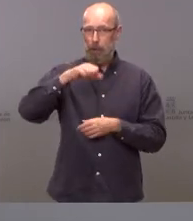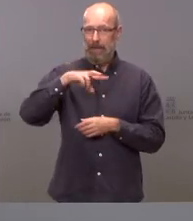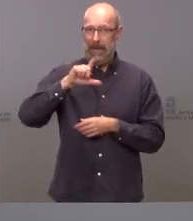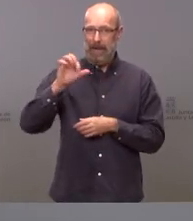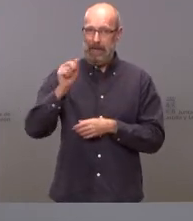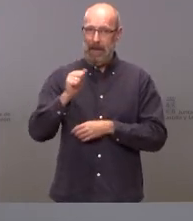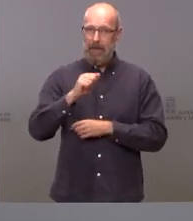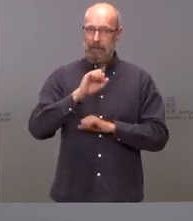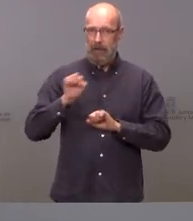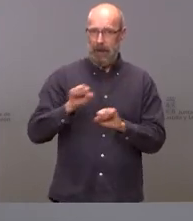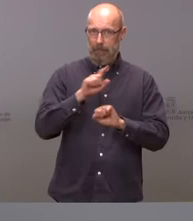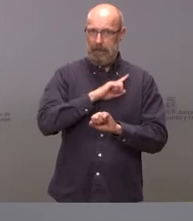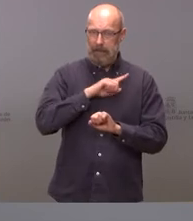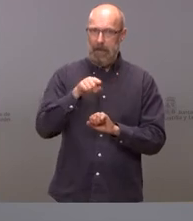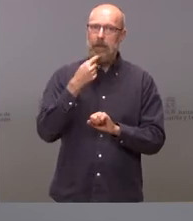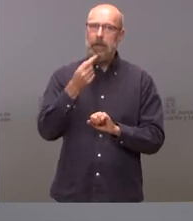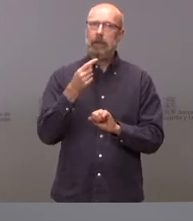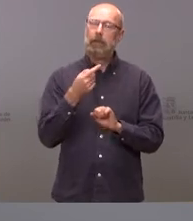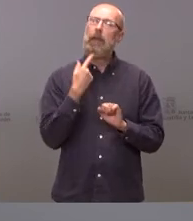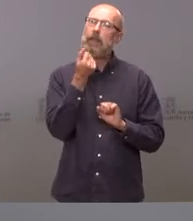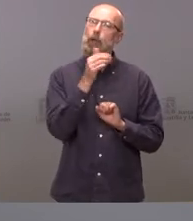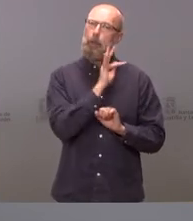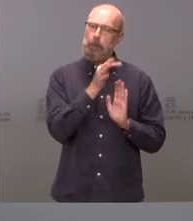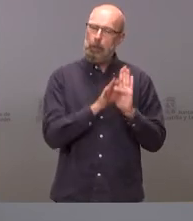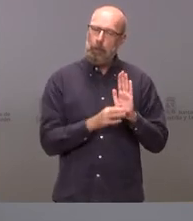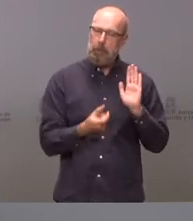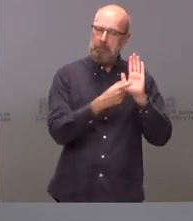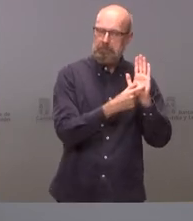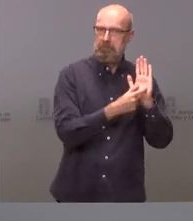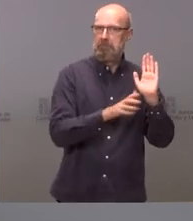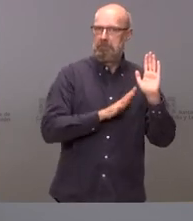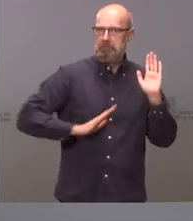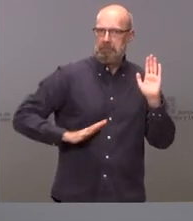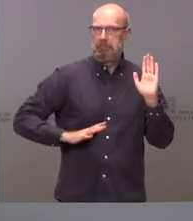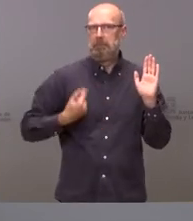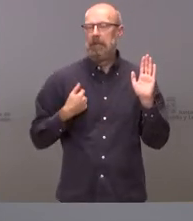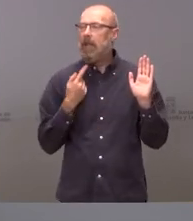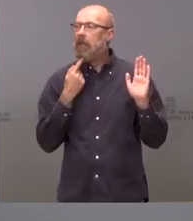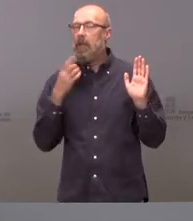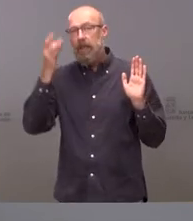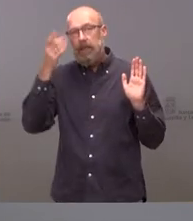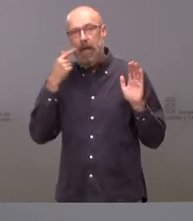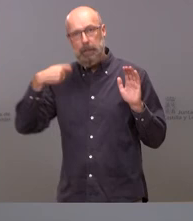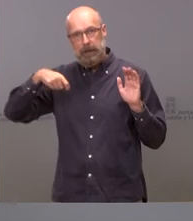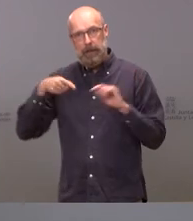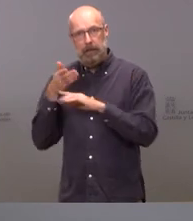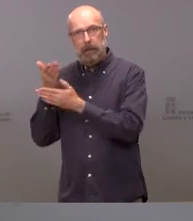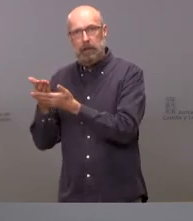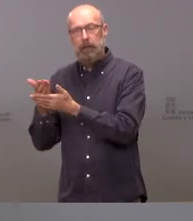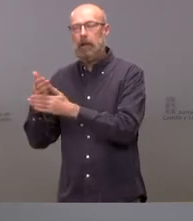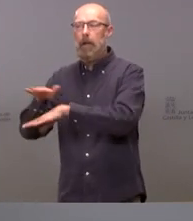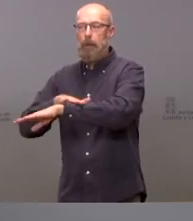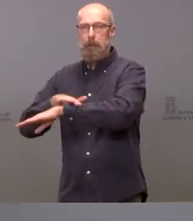presupuesto la idea del presidente de la junta como ha dicho el vicepresidente en esa carta es invitar a la ministra en vías de colaboración para